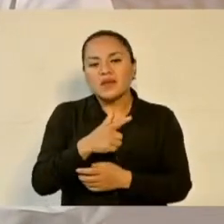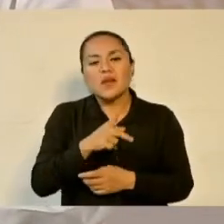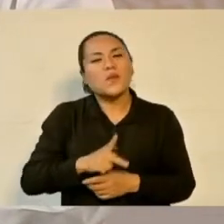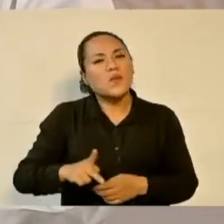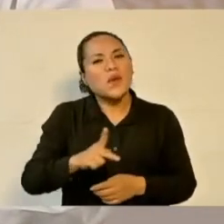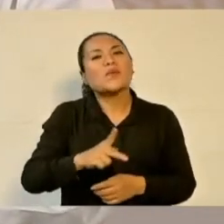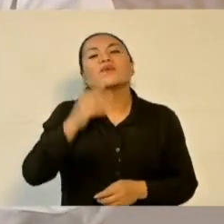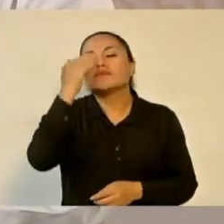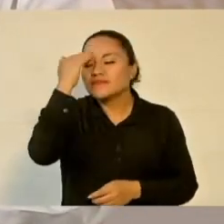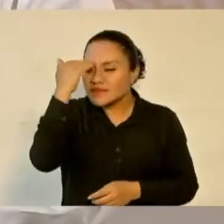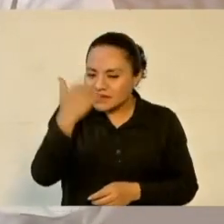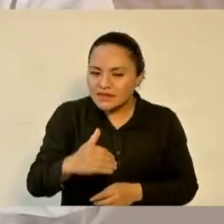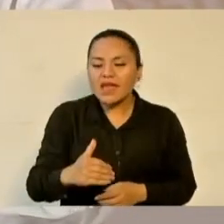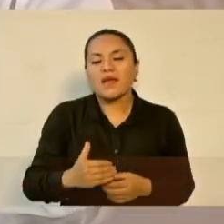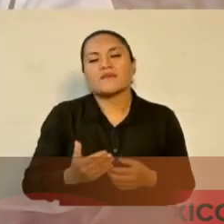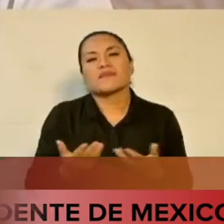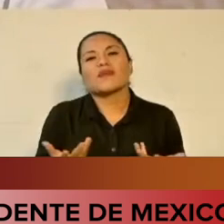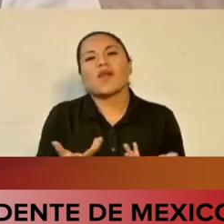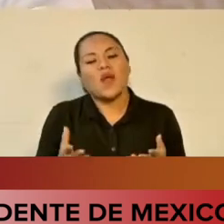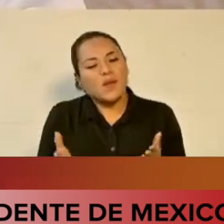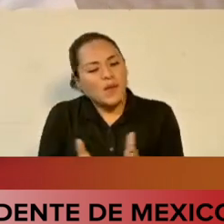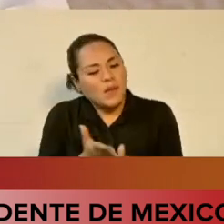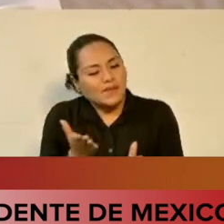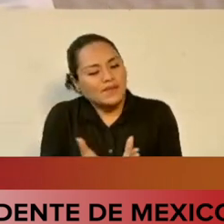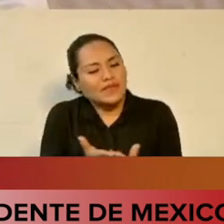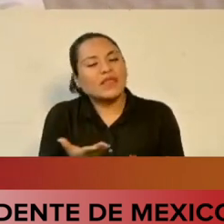gobernar.